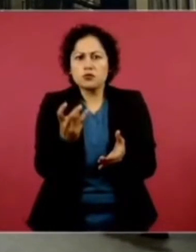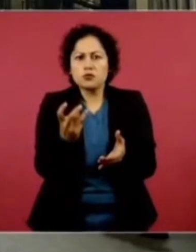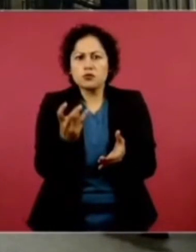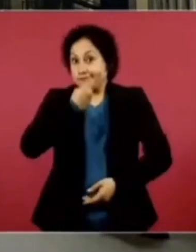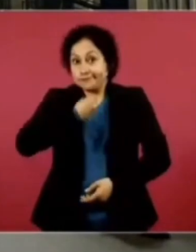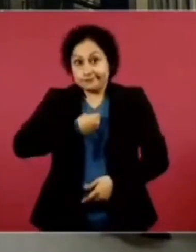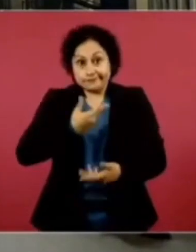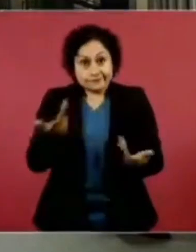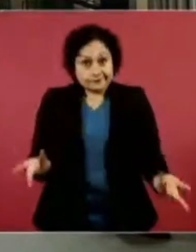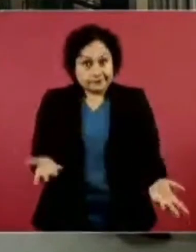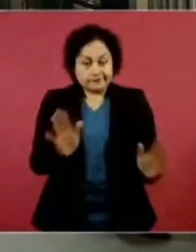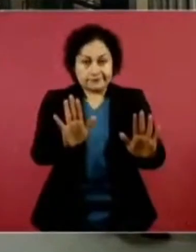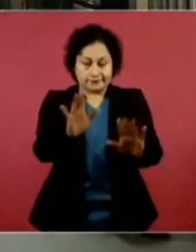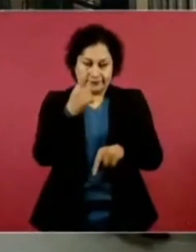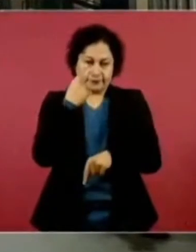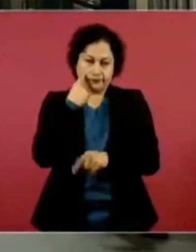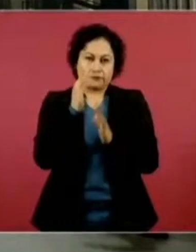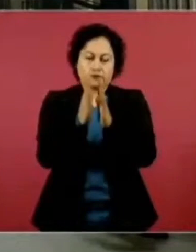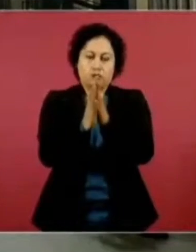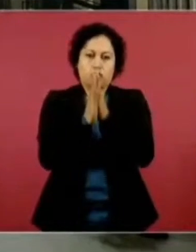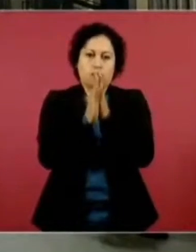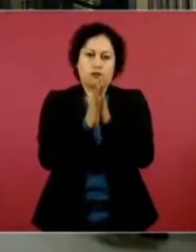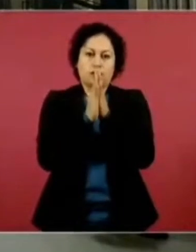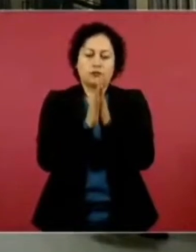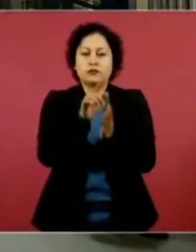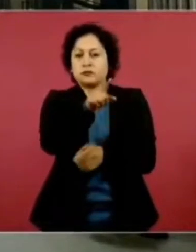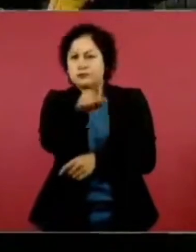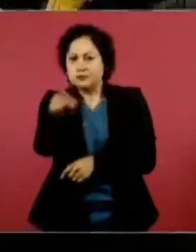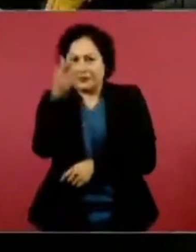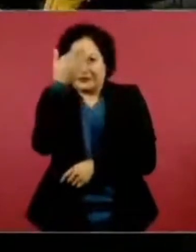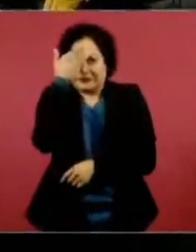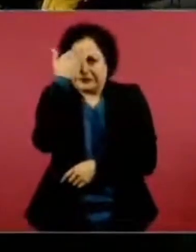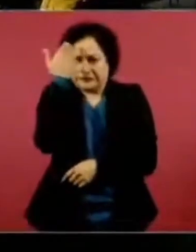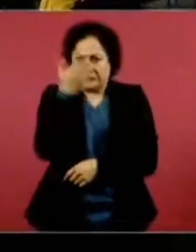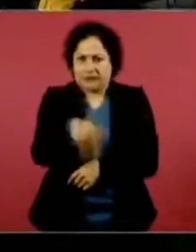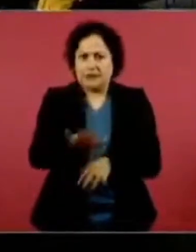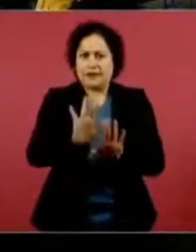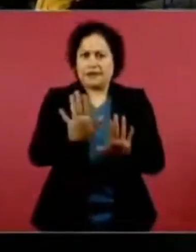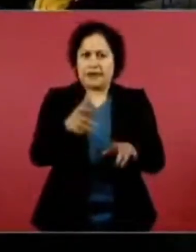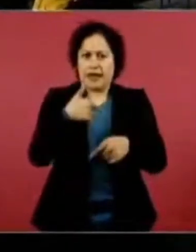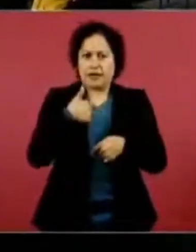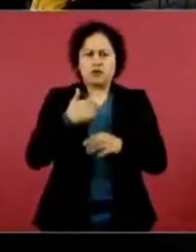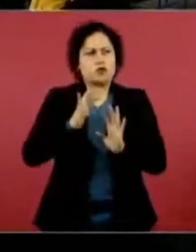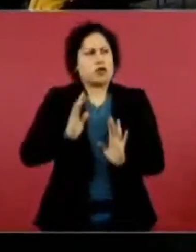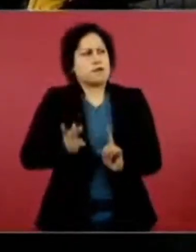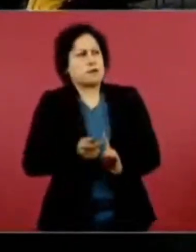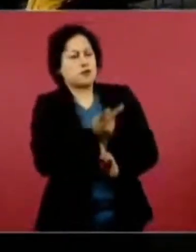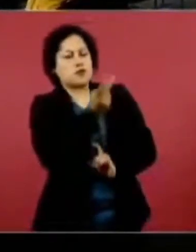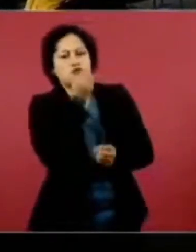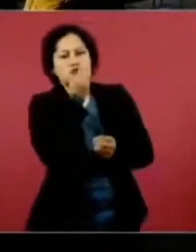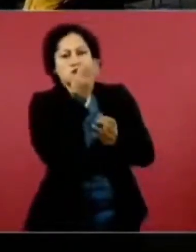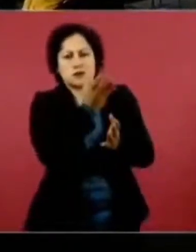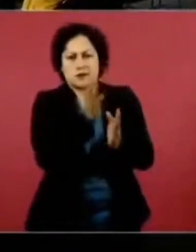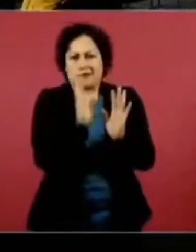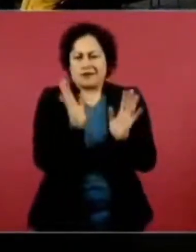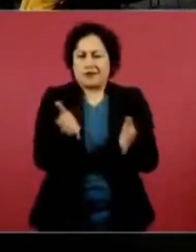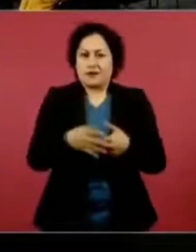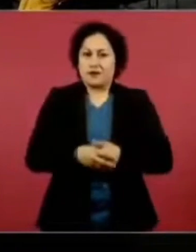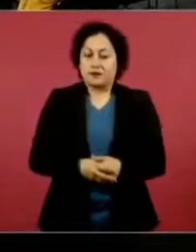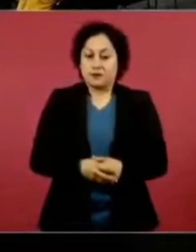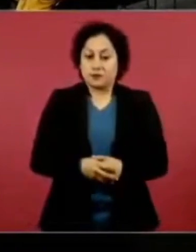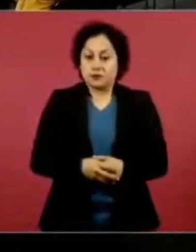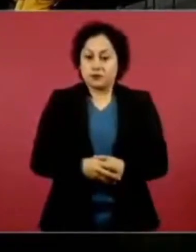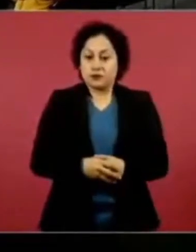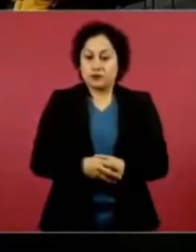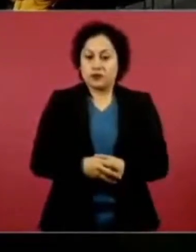nada más procuren que si ya hablaron, este, tres semanas